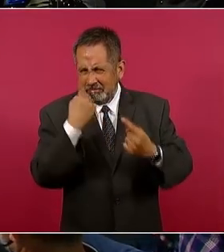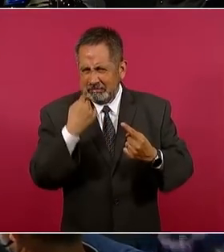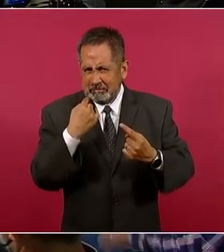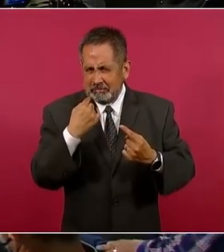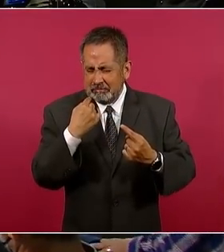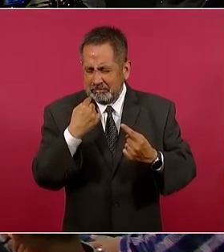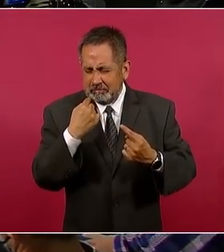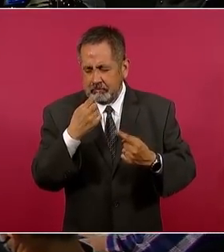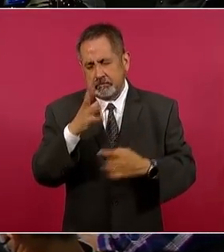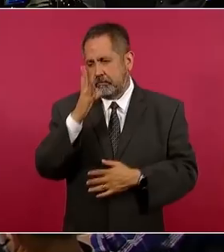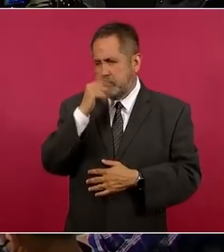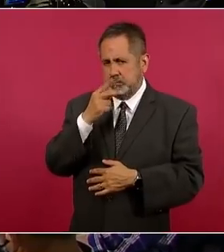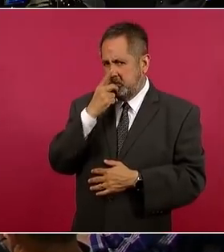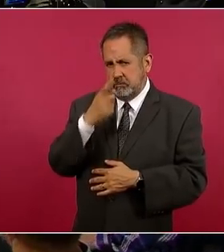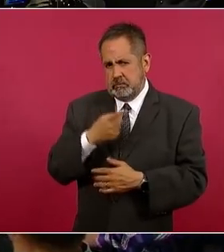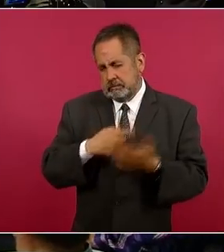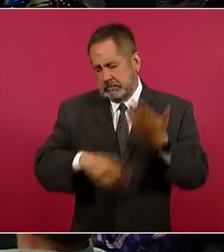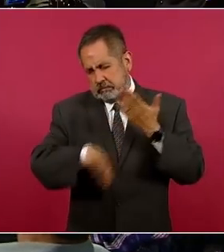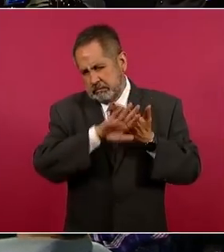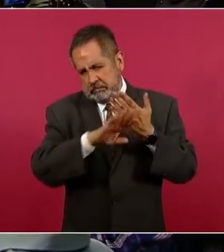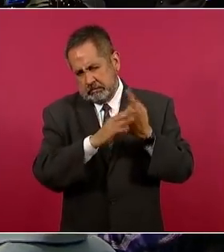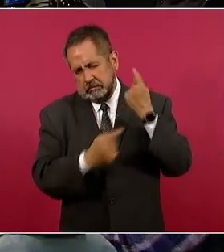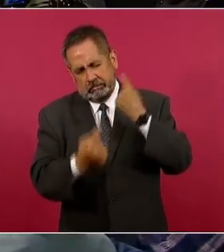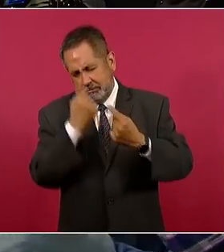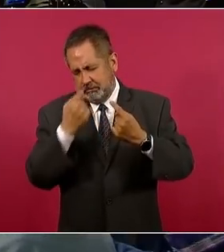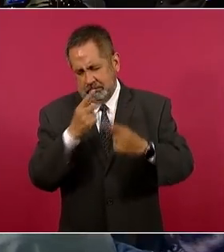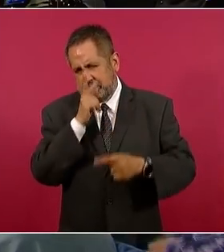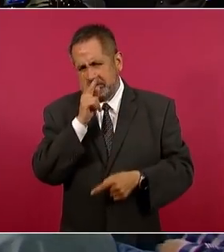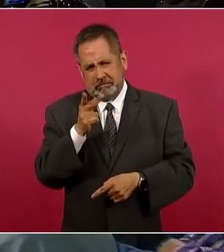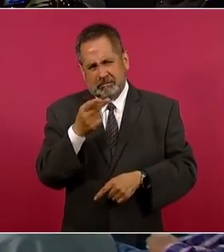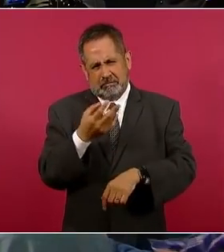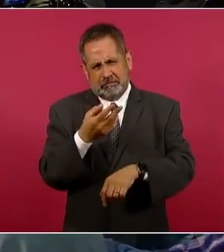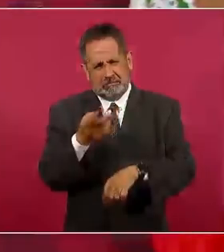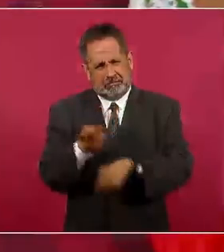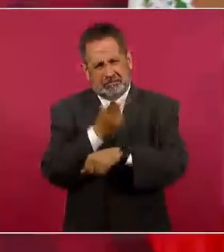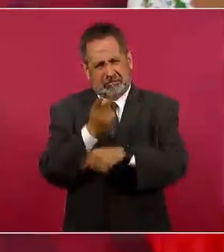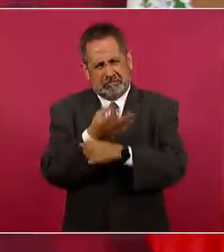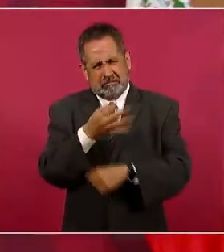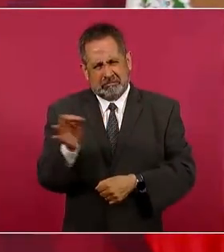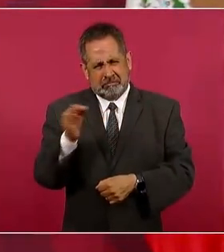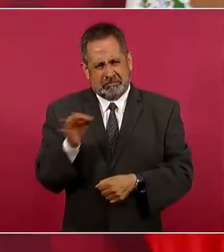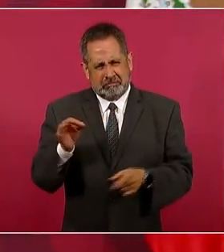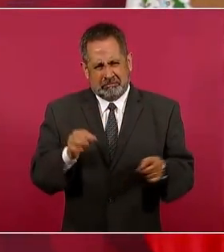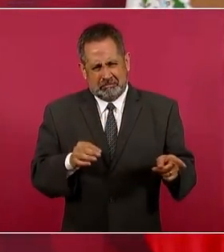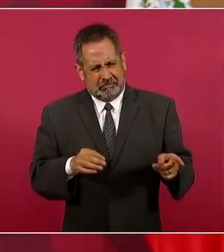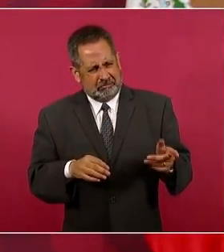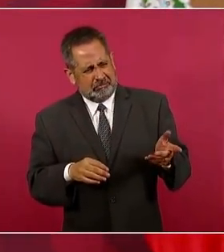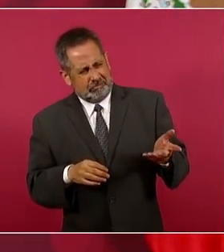puedo repetir, pero hay constancia.